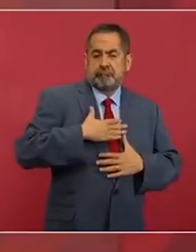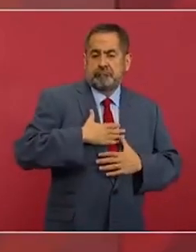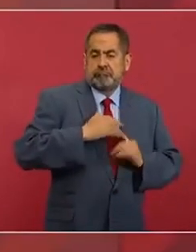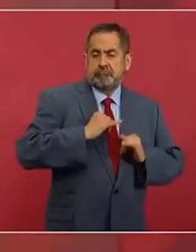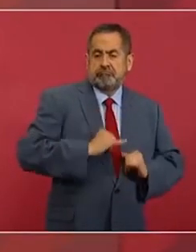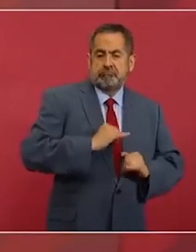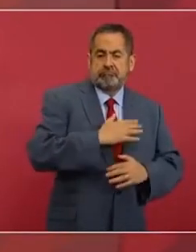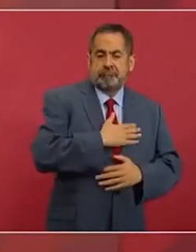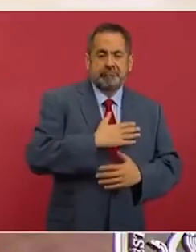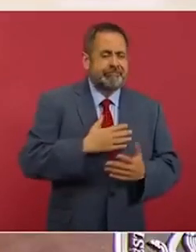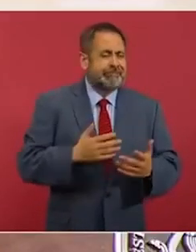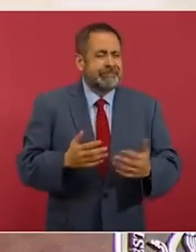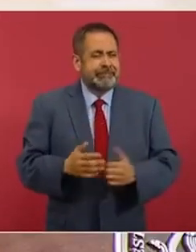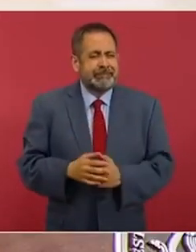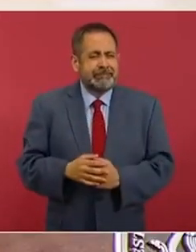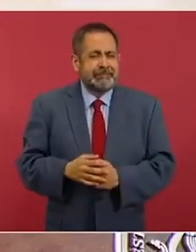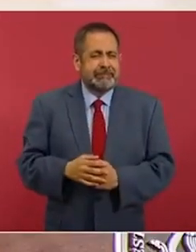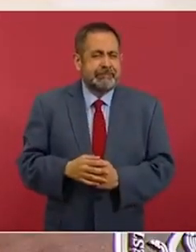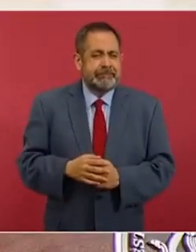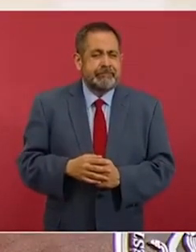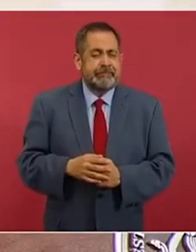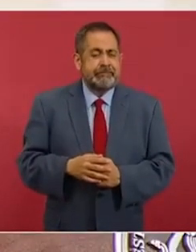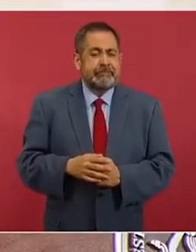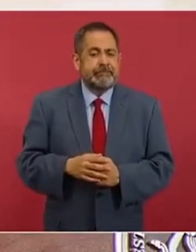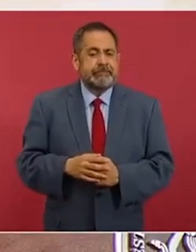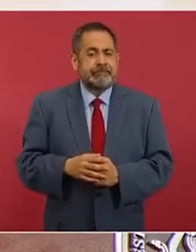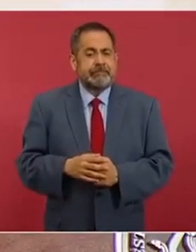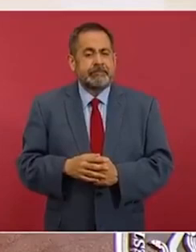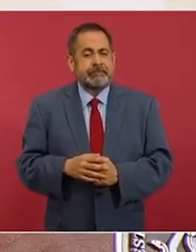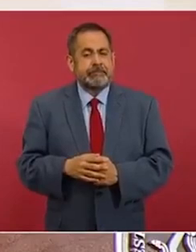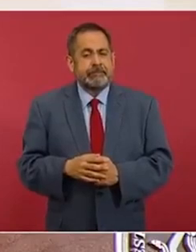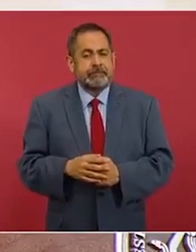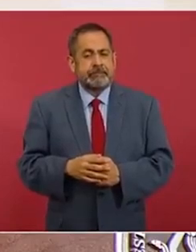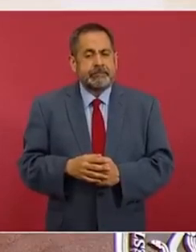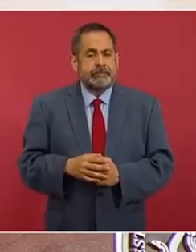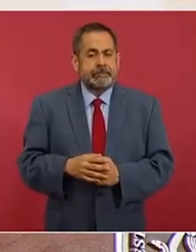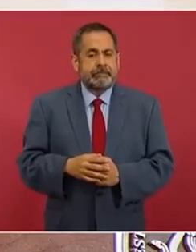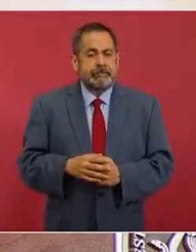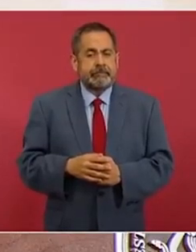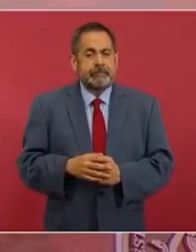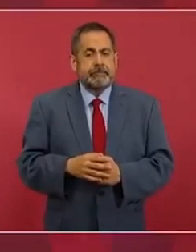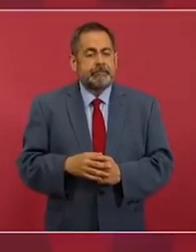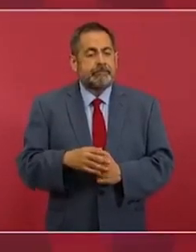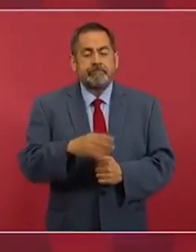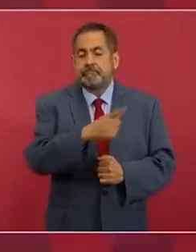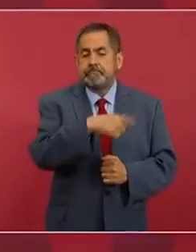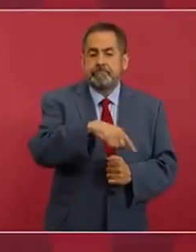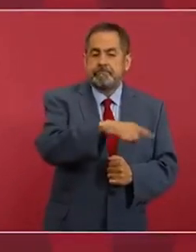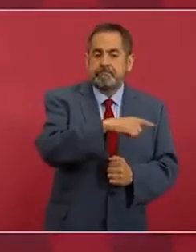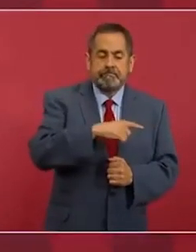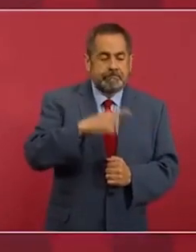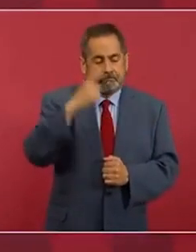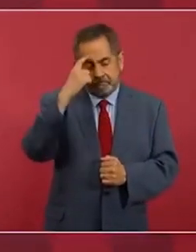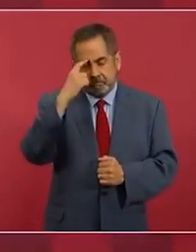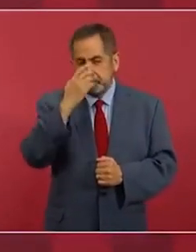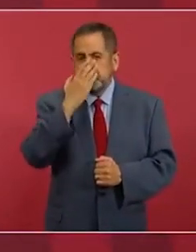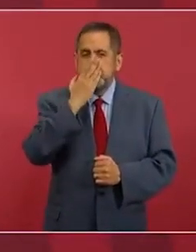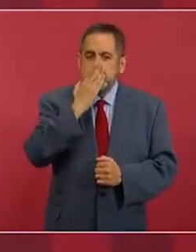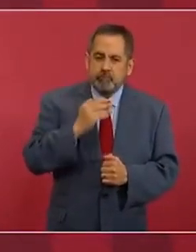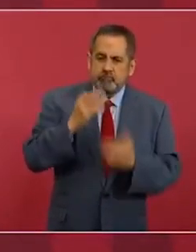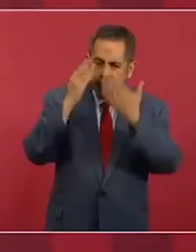y también muy faltos de información.